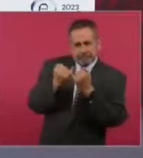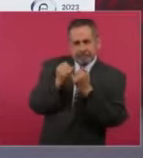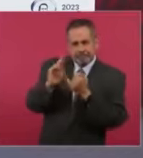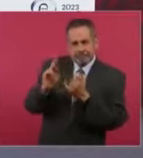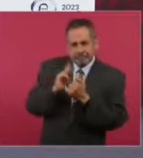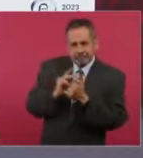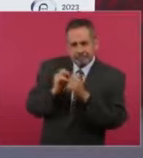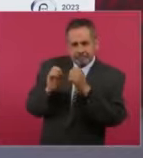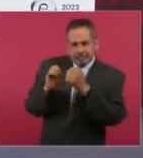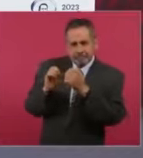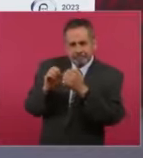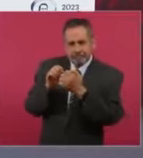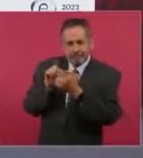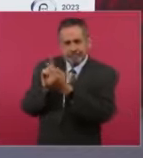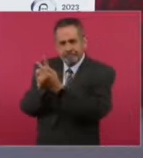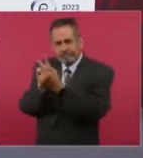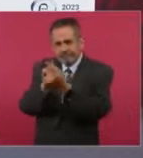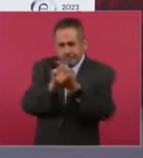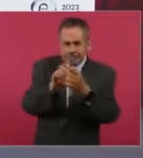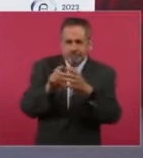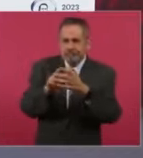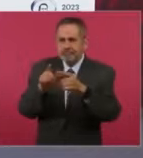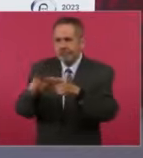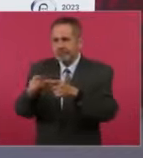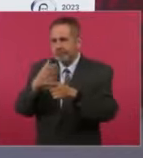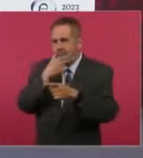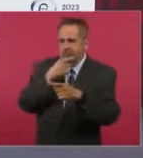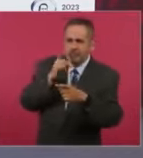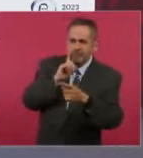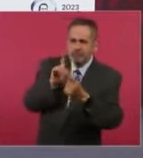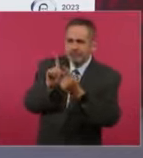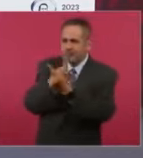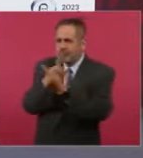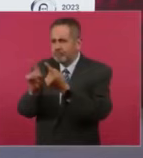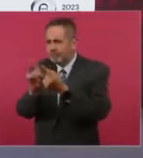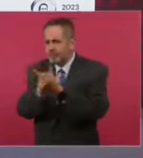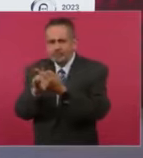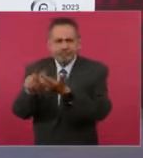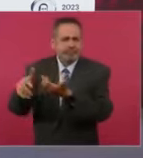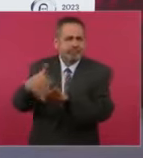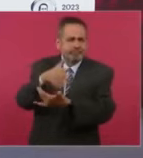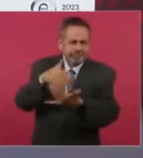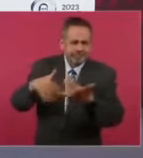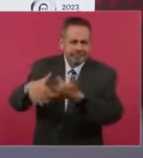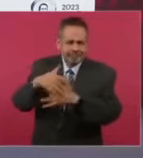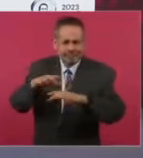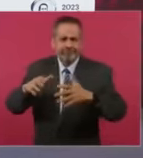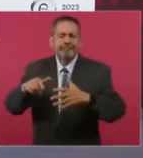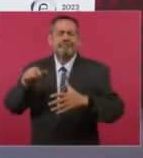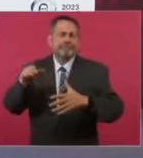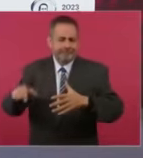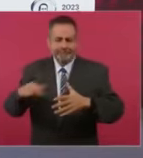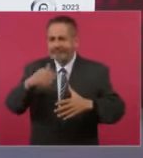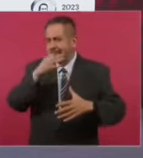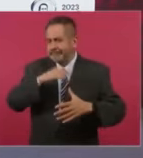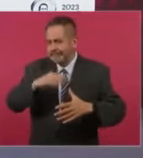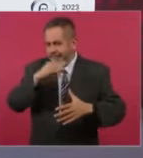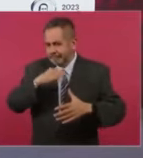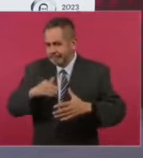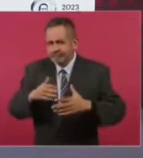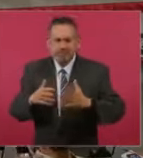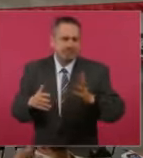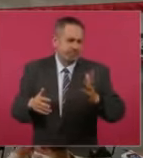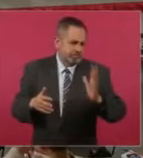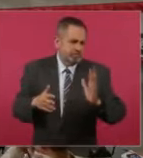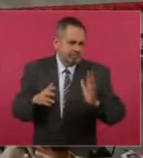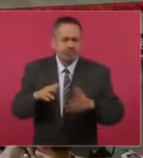de sexo semejante o distinto, o personas de distintas generaciones. Y en esos espacios de convivencia es natural